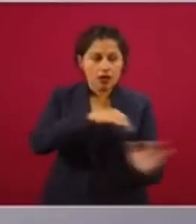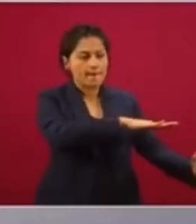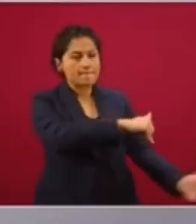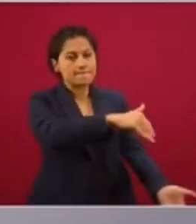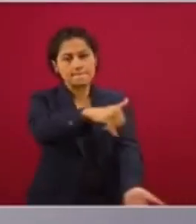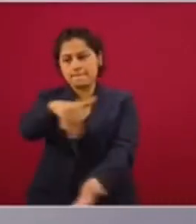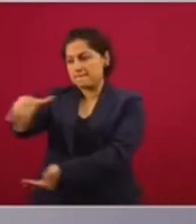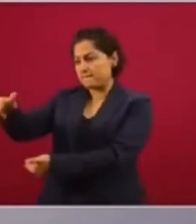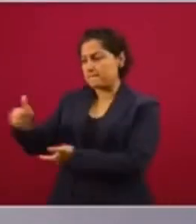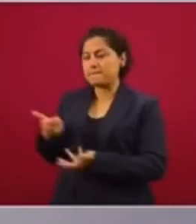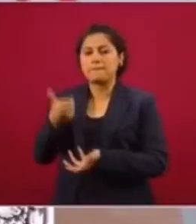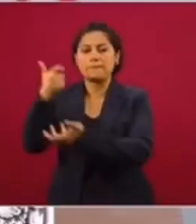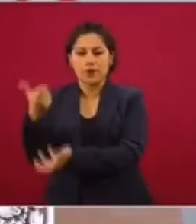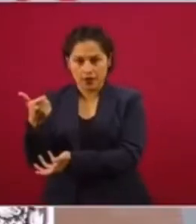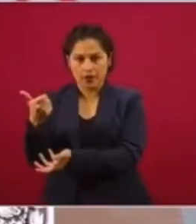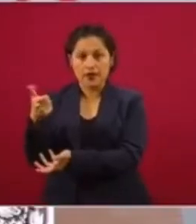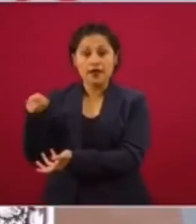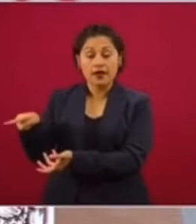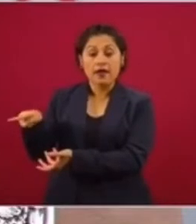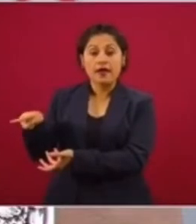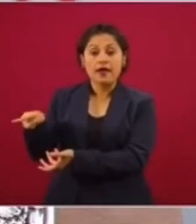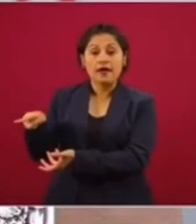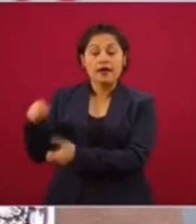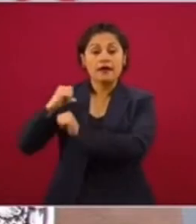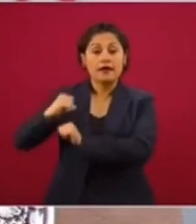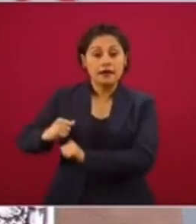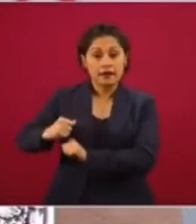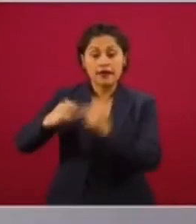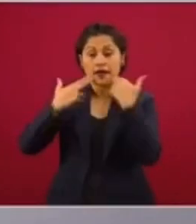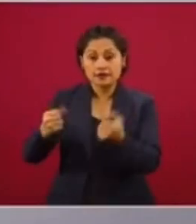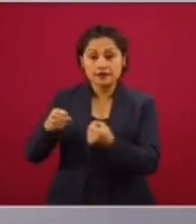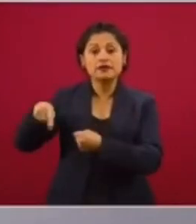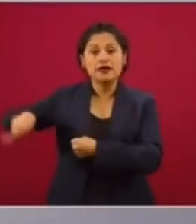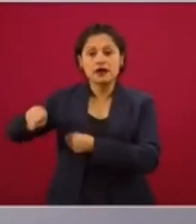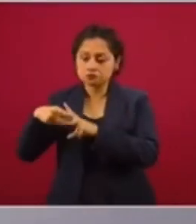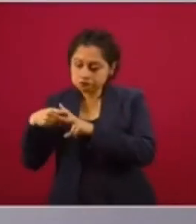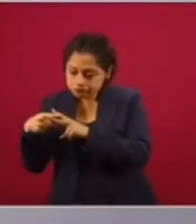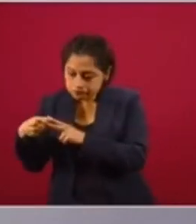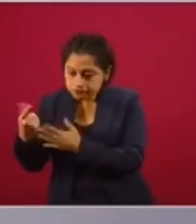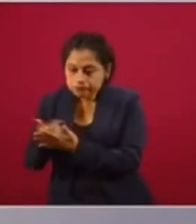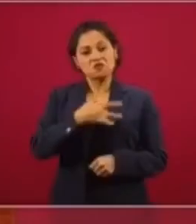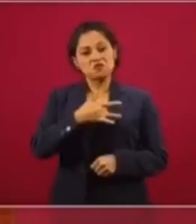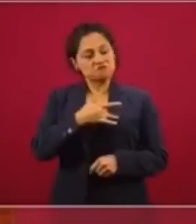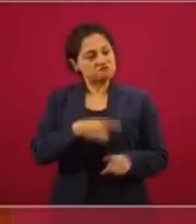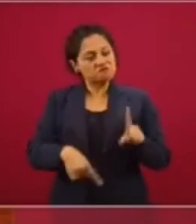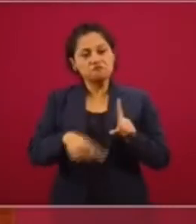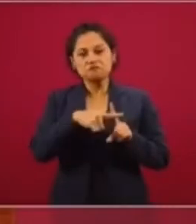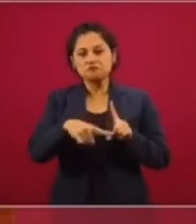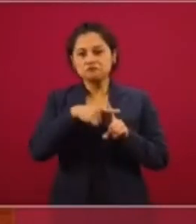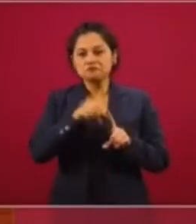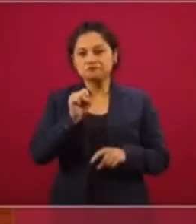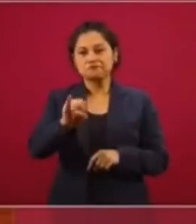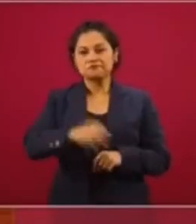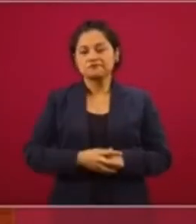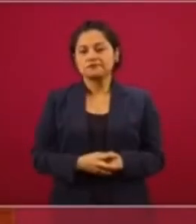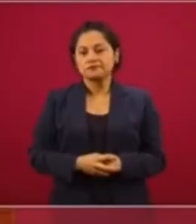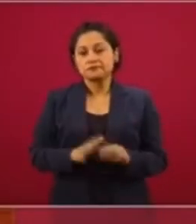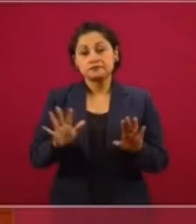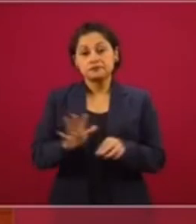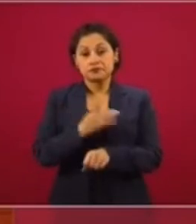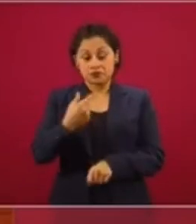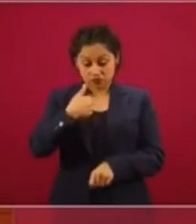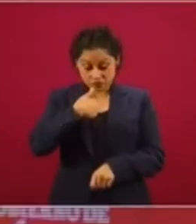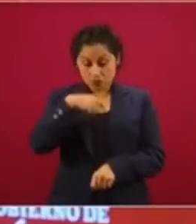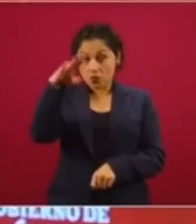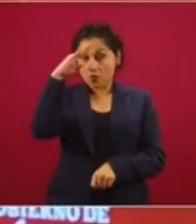para que Hacienda cuente con todos esos recursos adicionales. Y pienso que